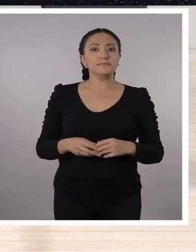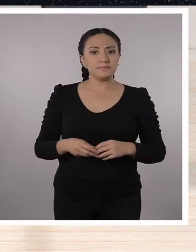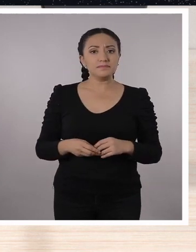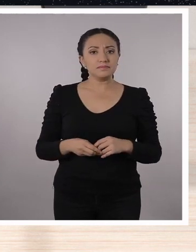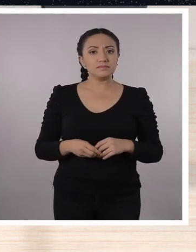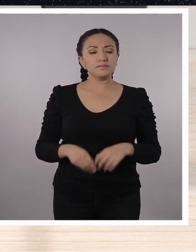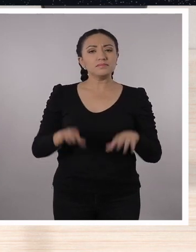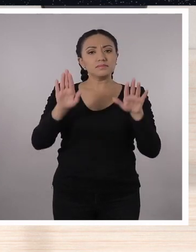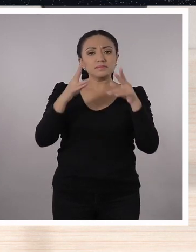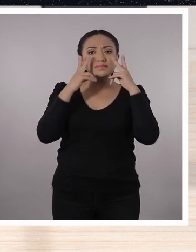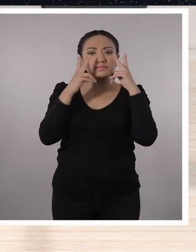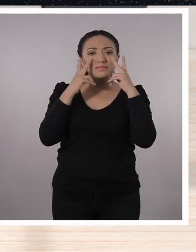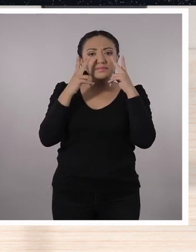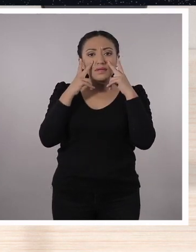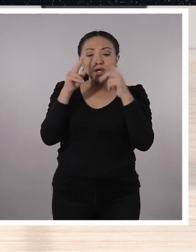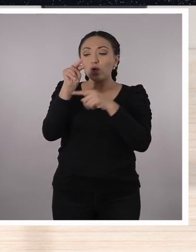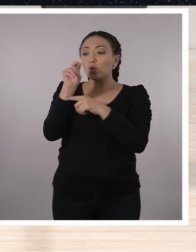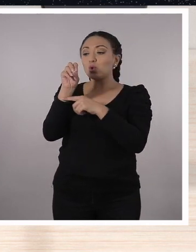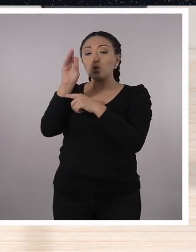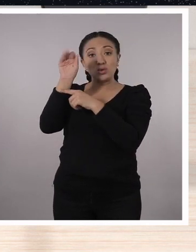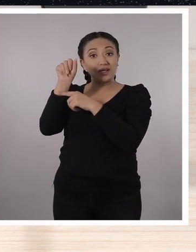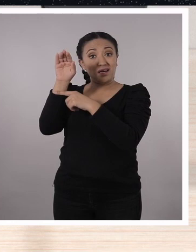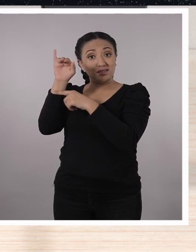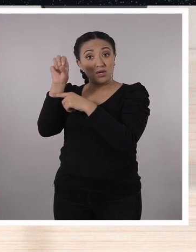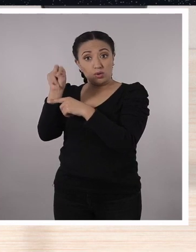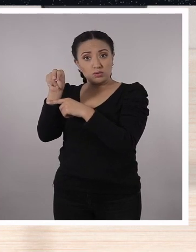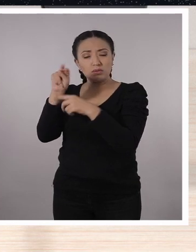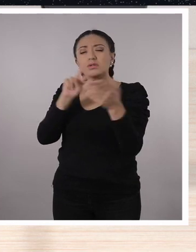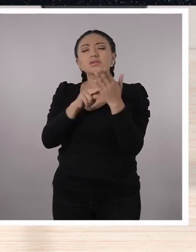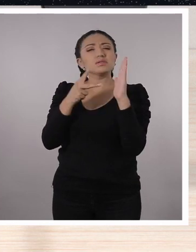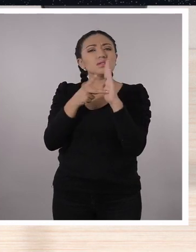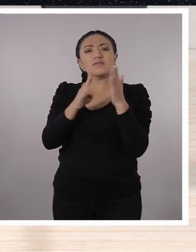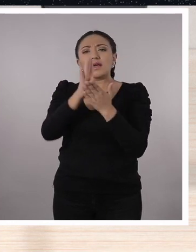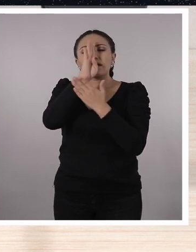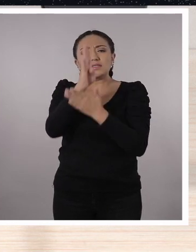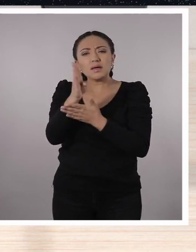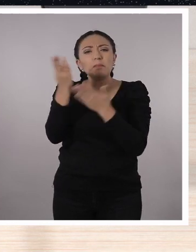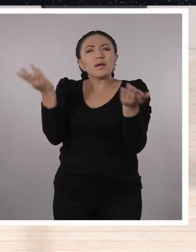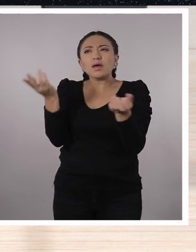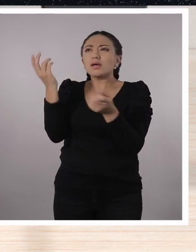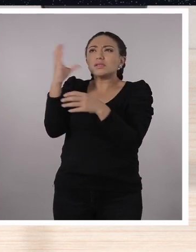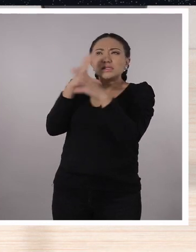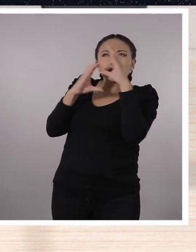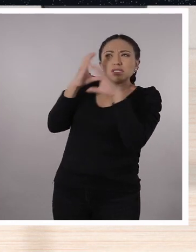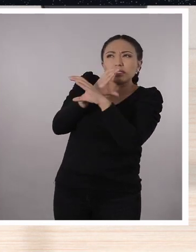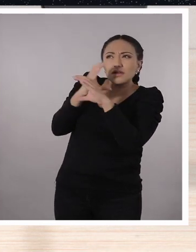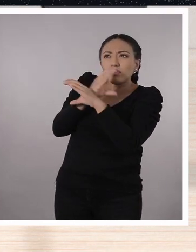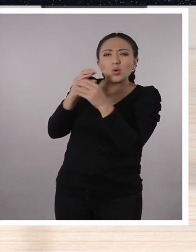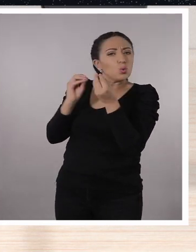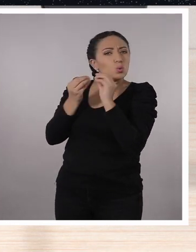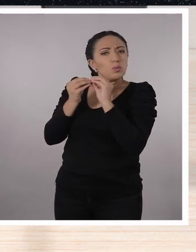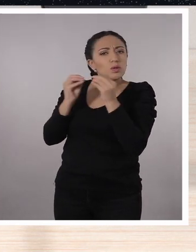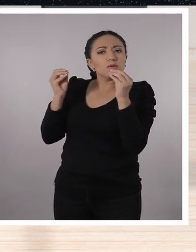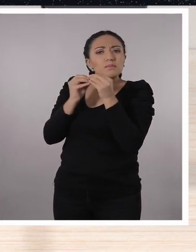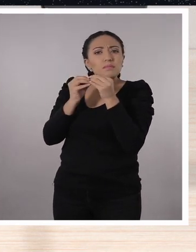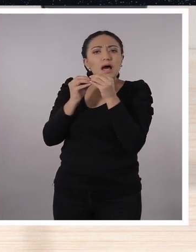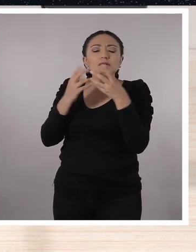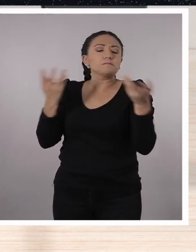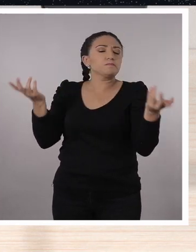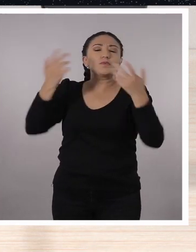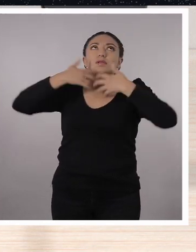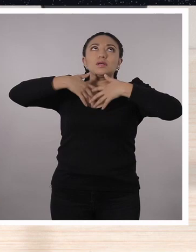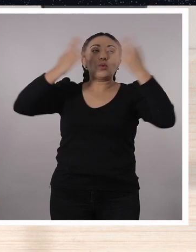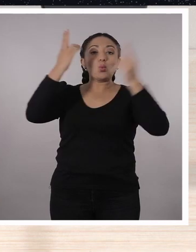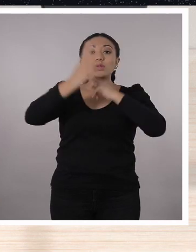Como vemos, ¿no es cierto? La anotación científica nos permite siempre estar analizando, más que nada, los mayores